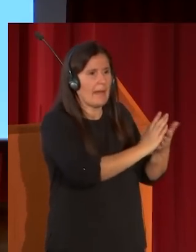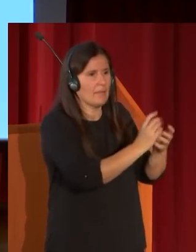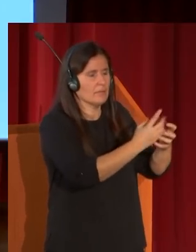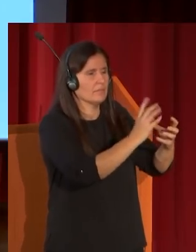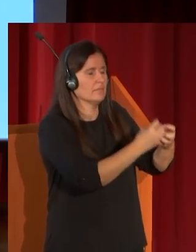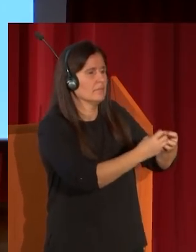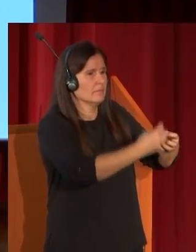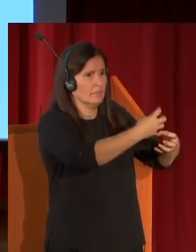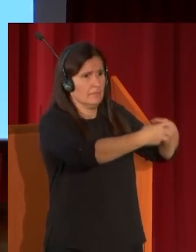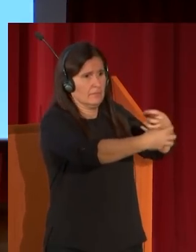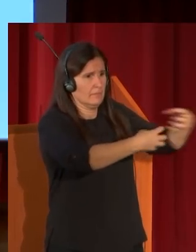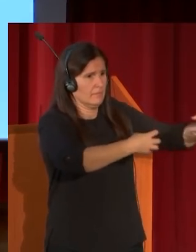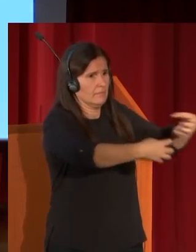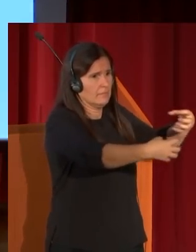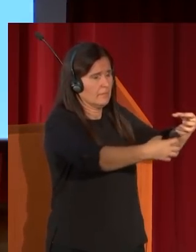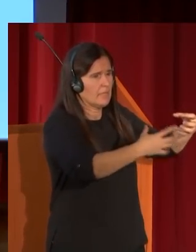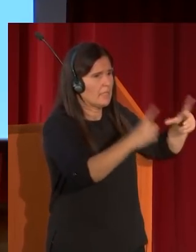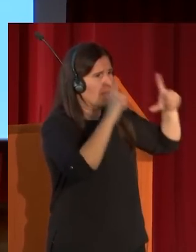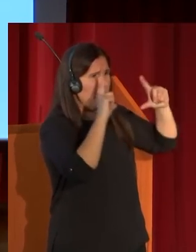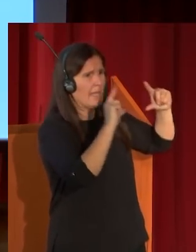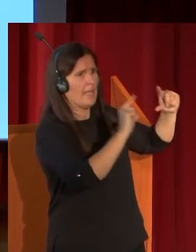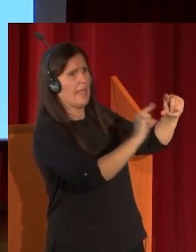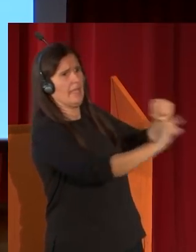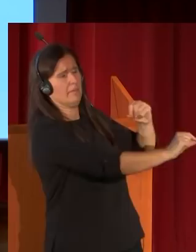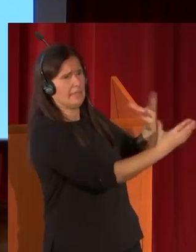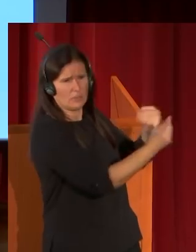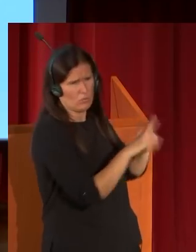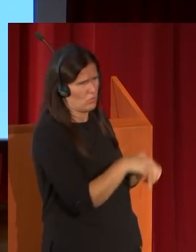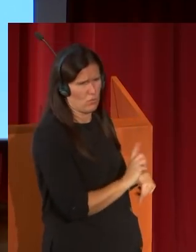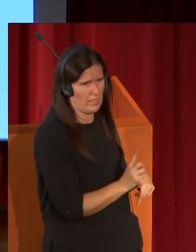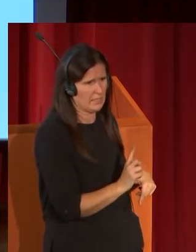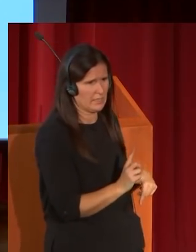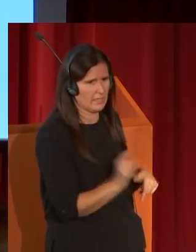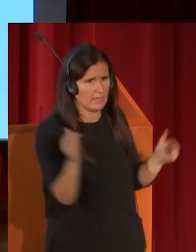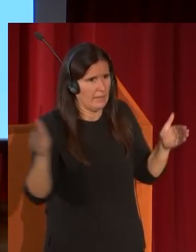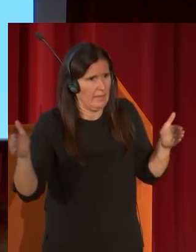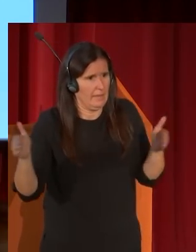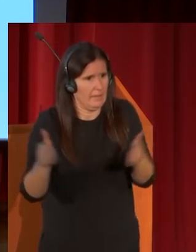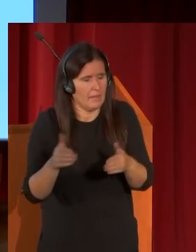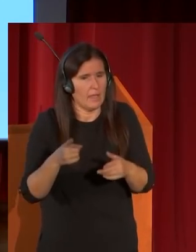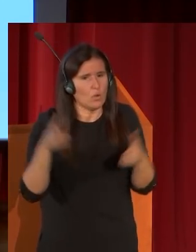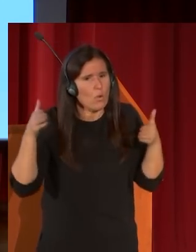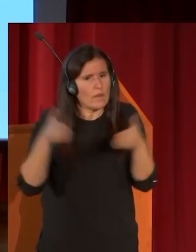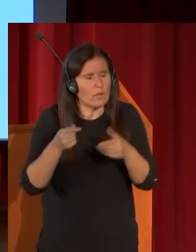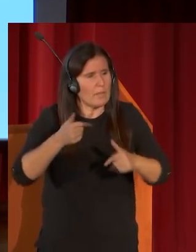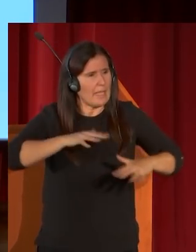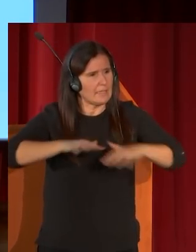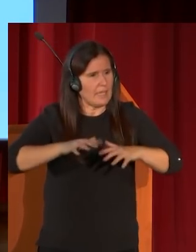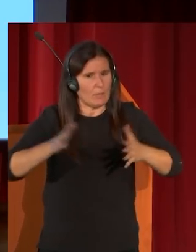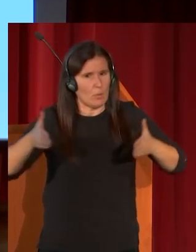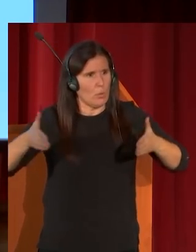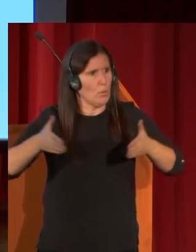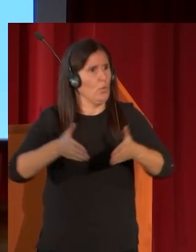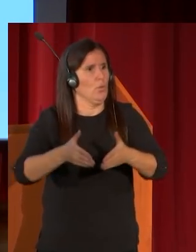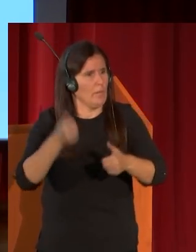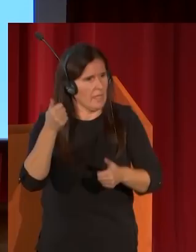sí no hay tanta perspectiva como con el enfoque muy dinámico que hace Fortuny y que nos